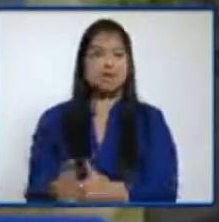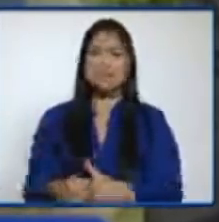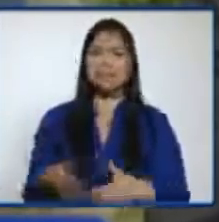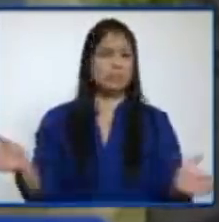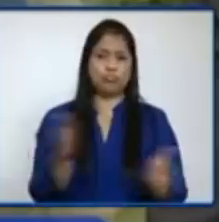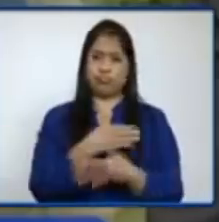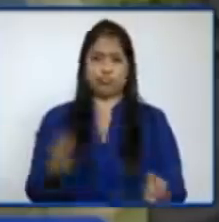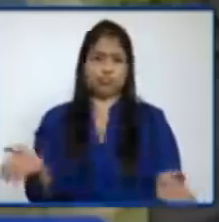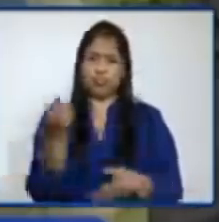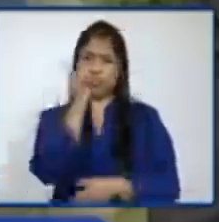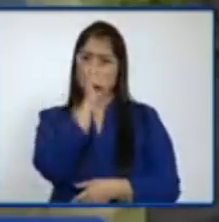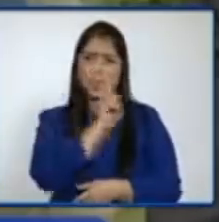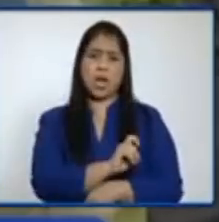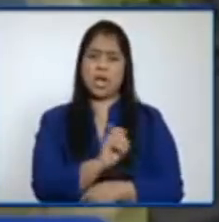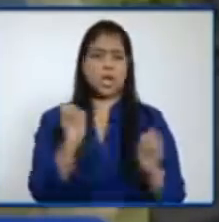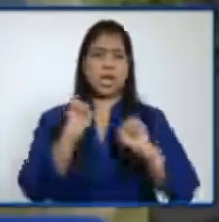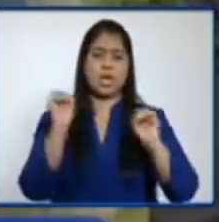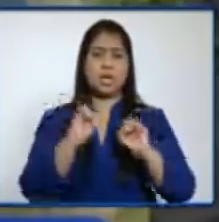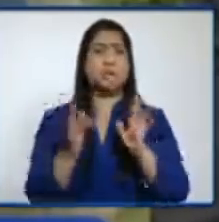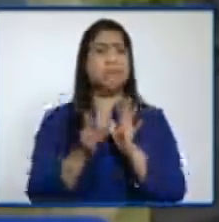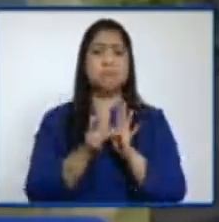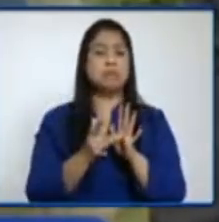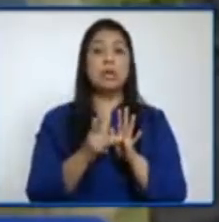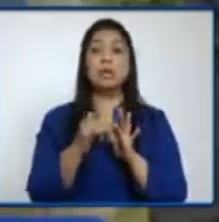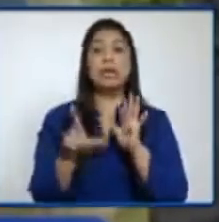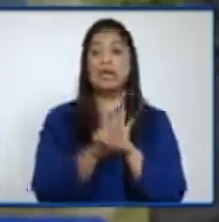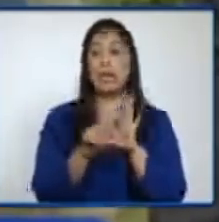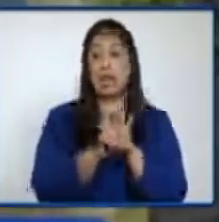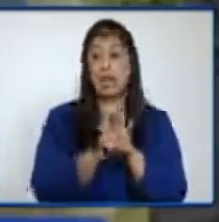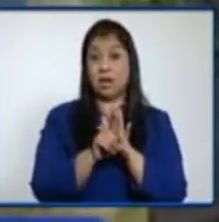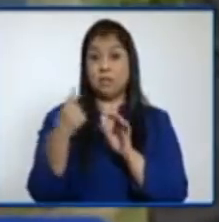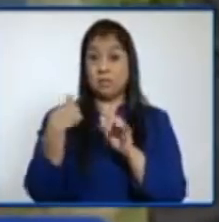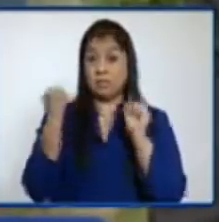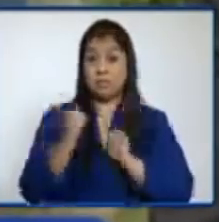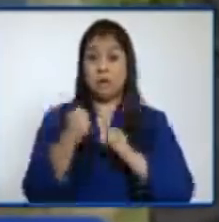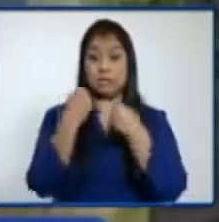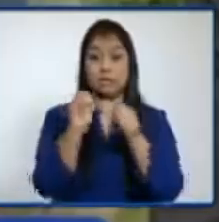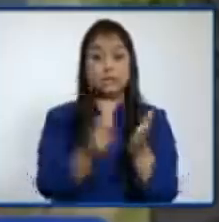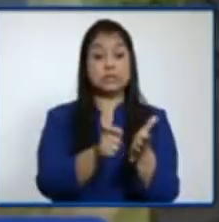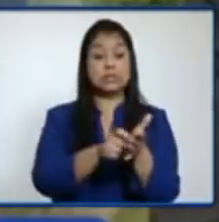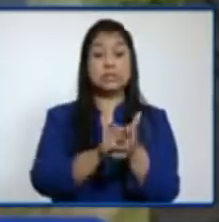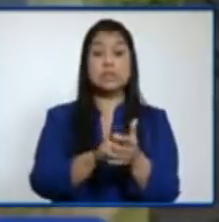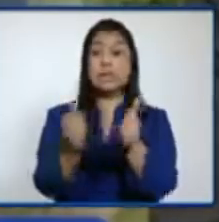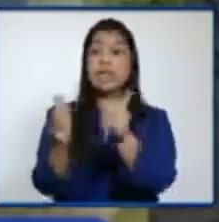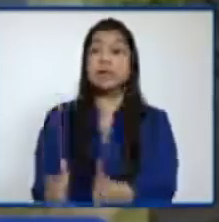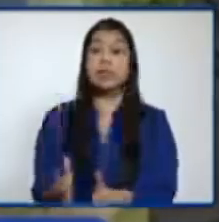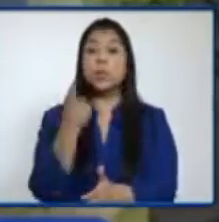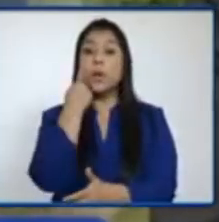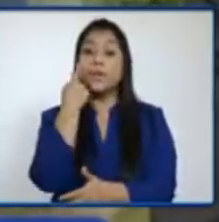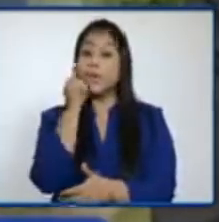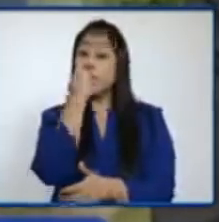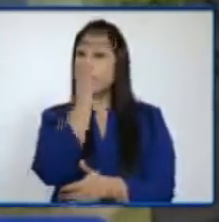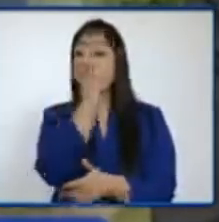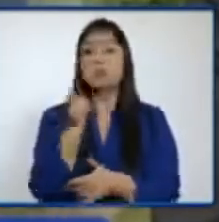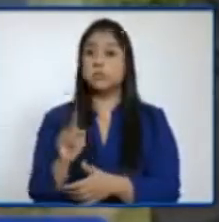ningún lineamiento técnico ni legal para poder realizar pruebas a los alumnos. Con esto